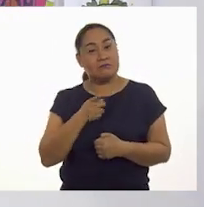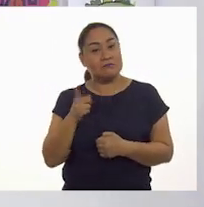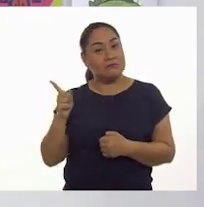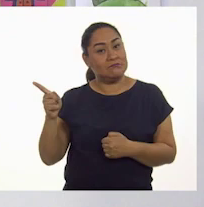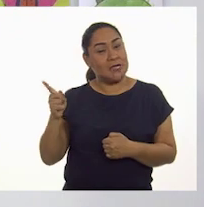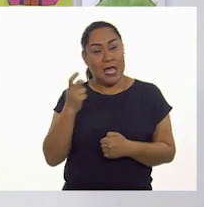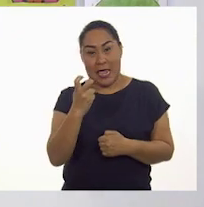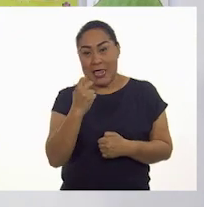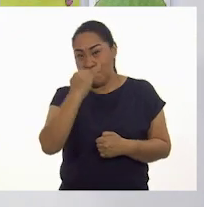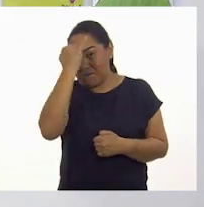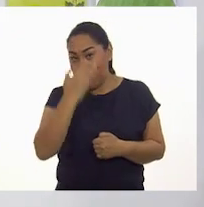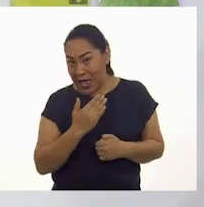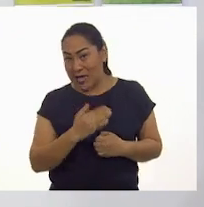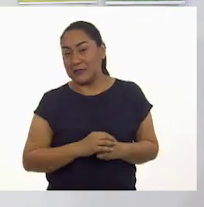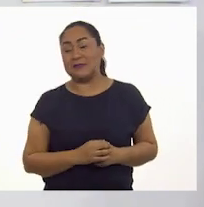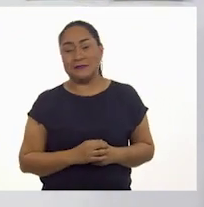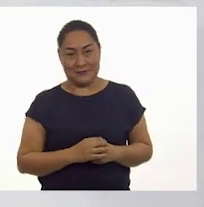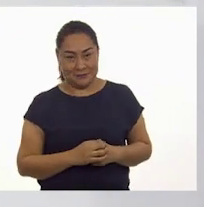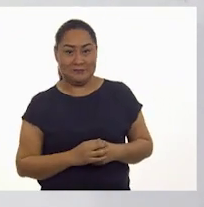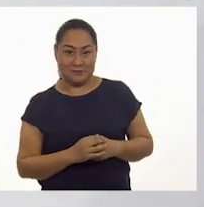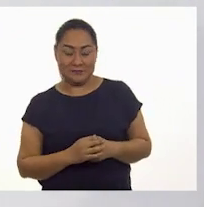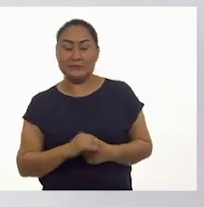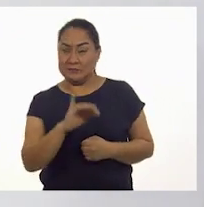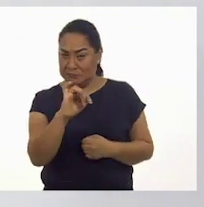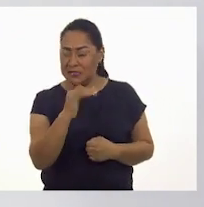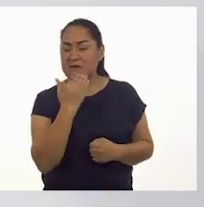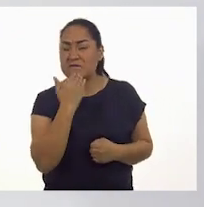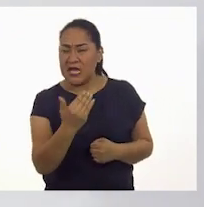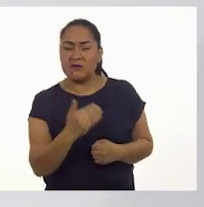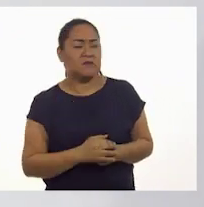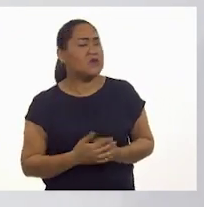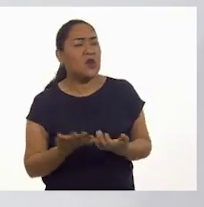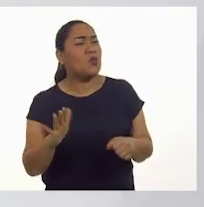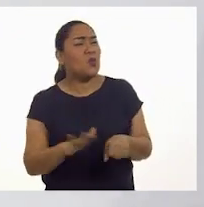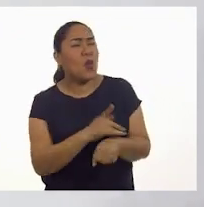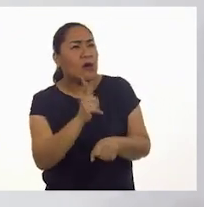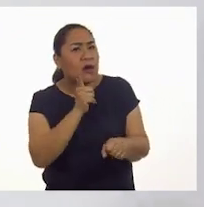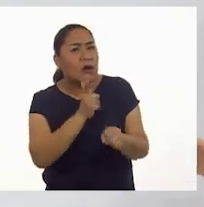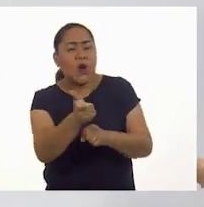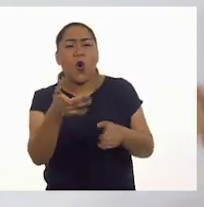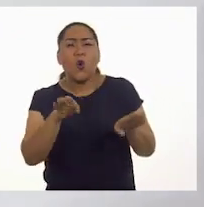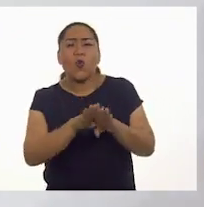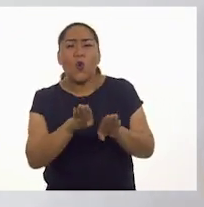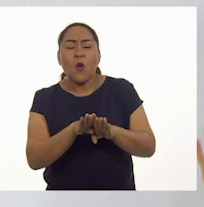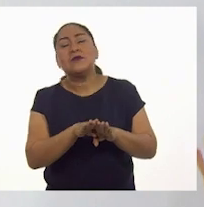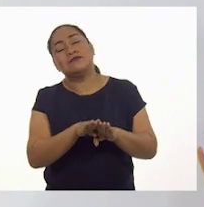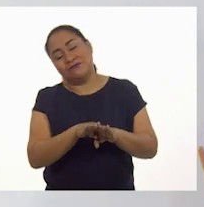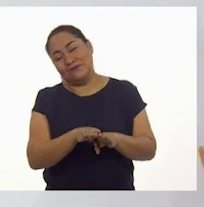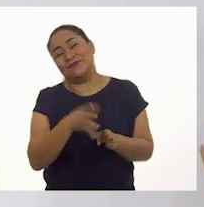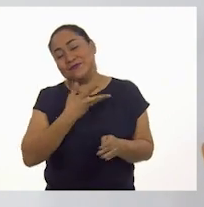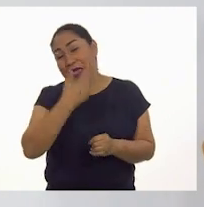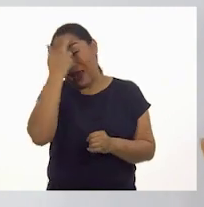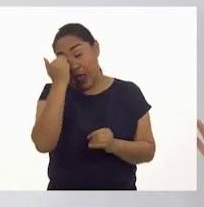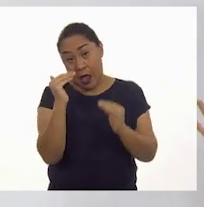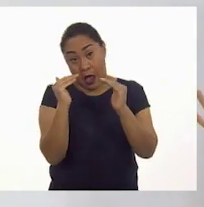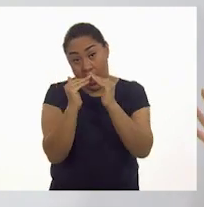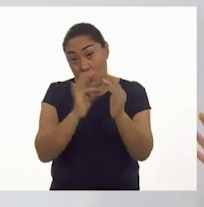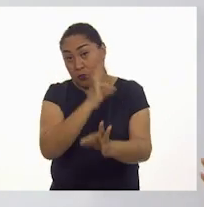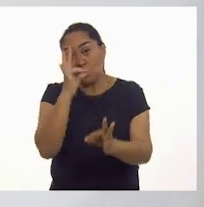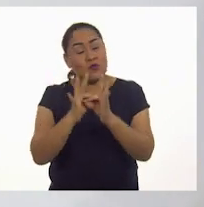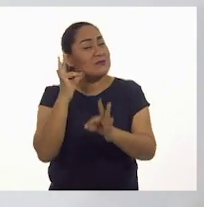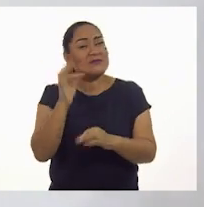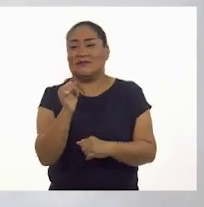siguiente imagen. Muy bien, muy bien. ¿Por qué? ¿Cómo se dieron cuenta que era esa imagen? Porque todavía no está terminada nuestra casita.